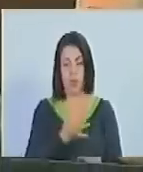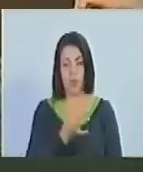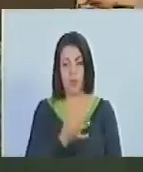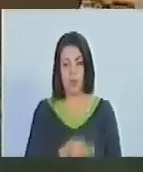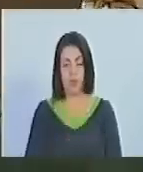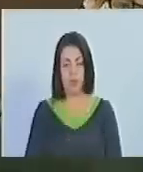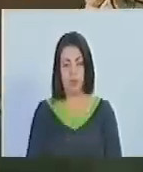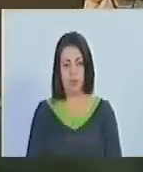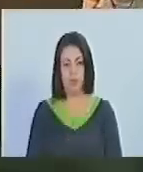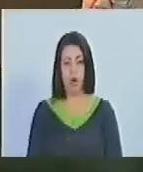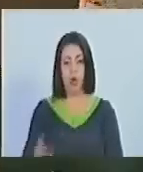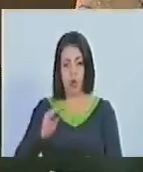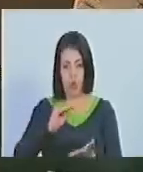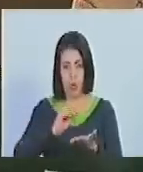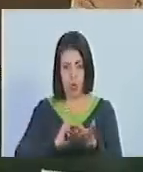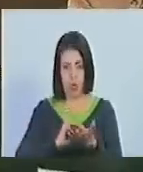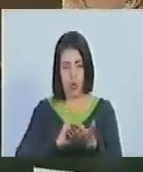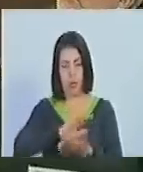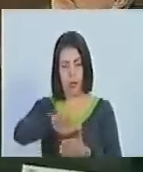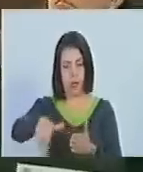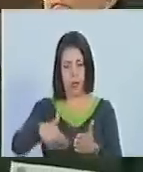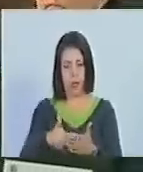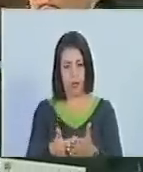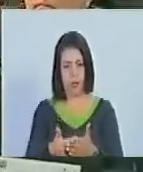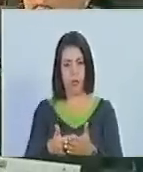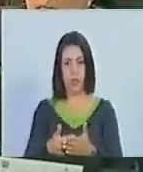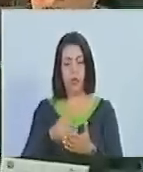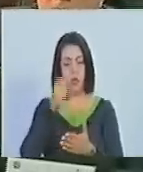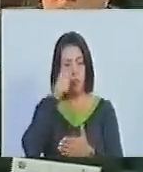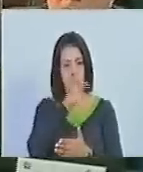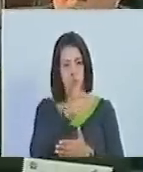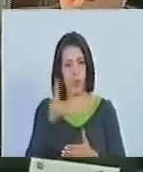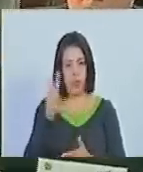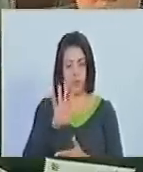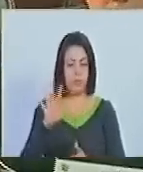y caribeña!